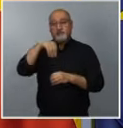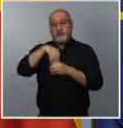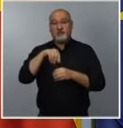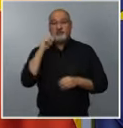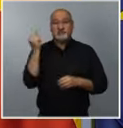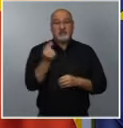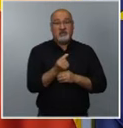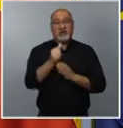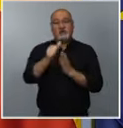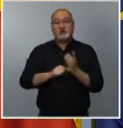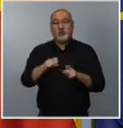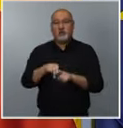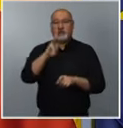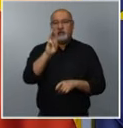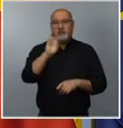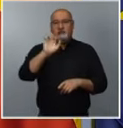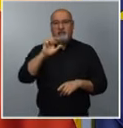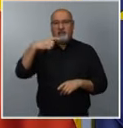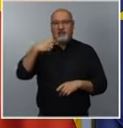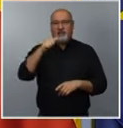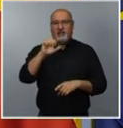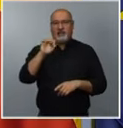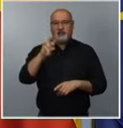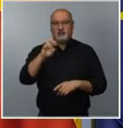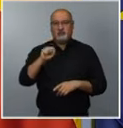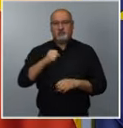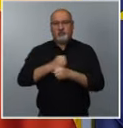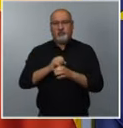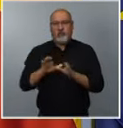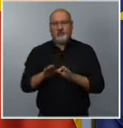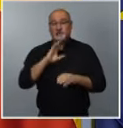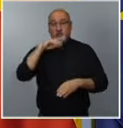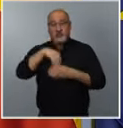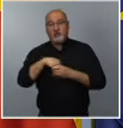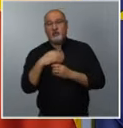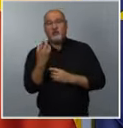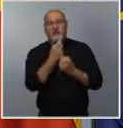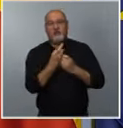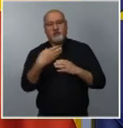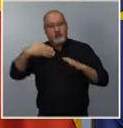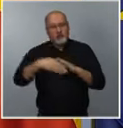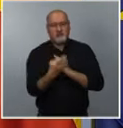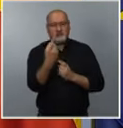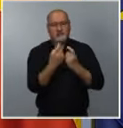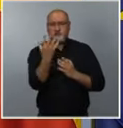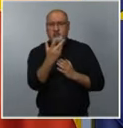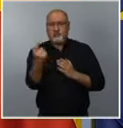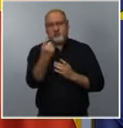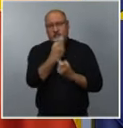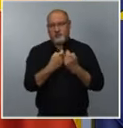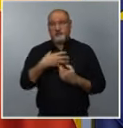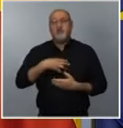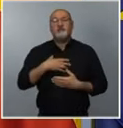ustedes, es una herramienta que permite acceder al contenido de los móviles. Según estos dos informes técnicos del Centro